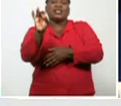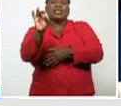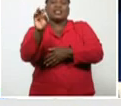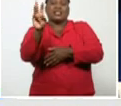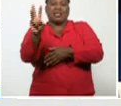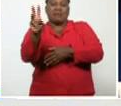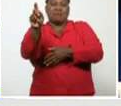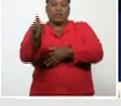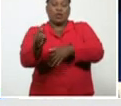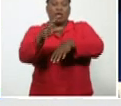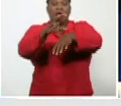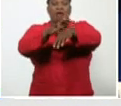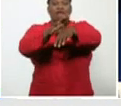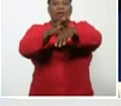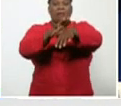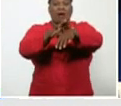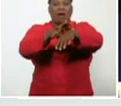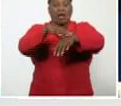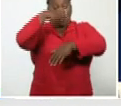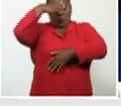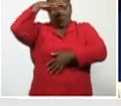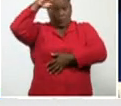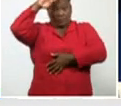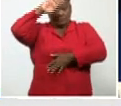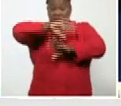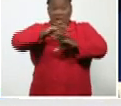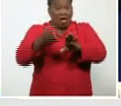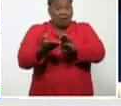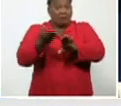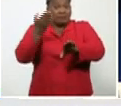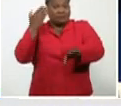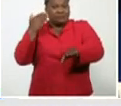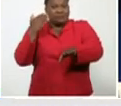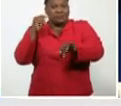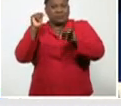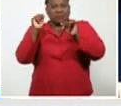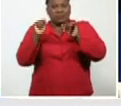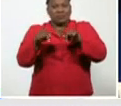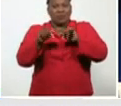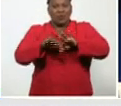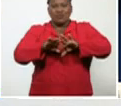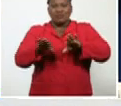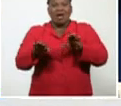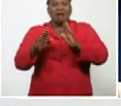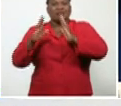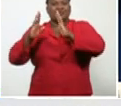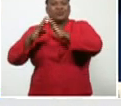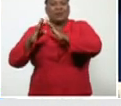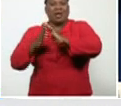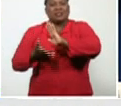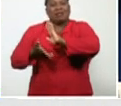la enfermedad, en nuestro país, se han recuperado, y están hoy, alta, estamos hablando, del 82